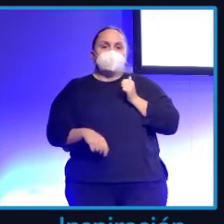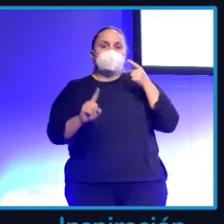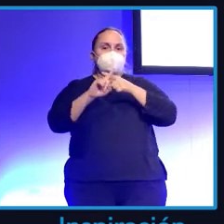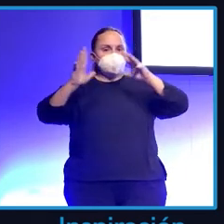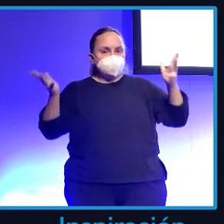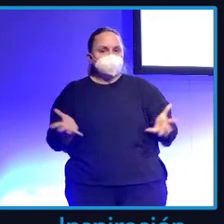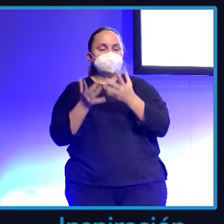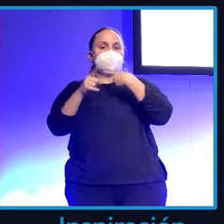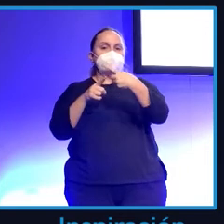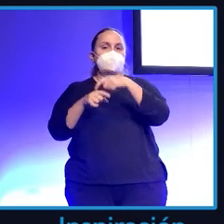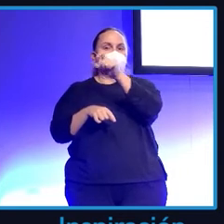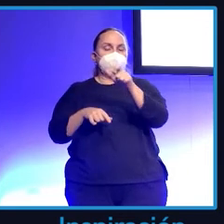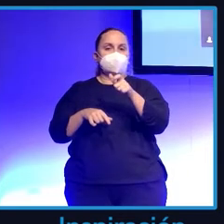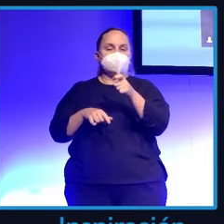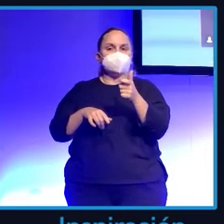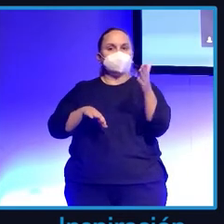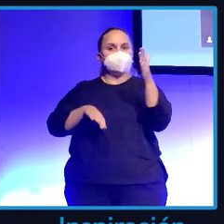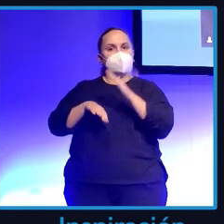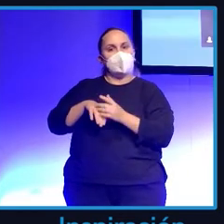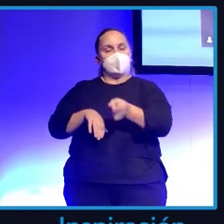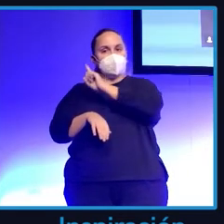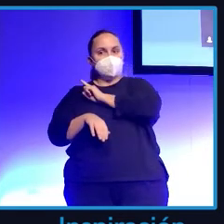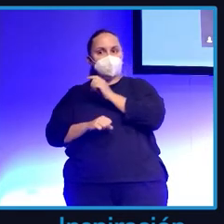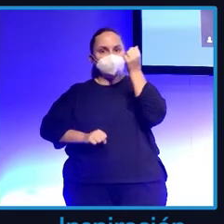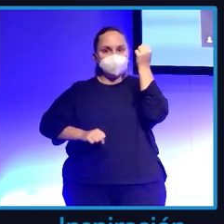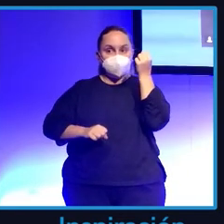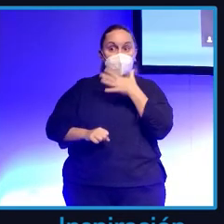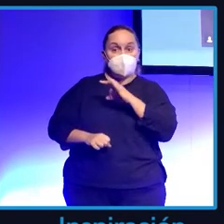que la gente te haga caso, que puede ser para bien o puede ser para mal.